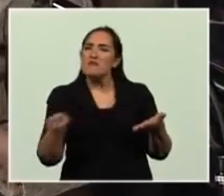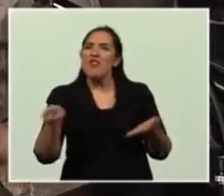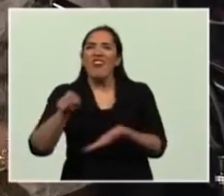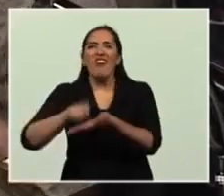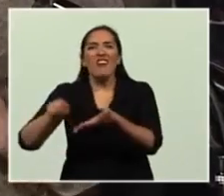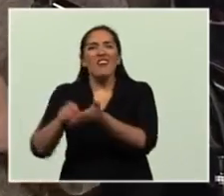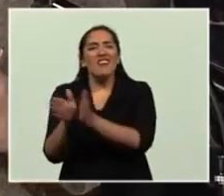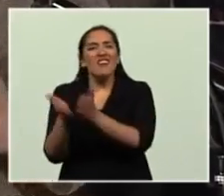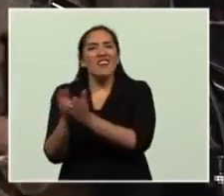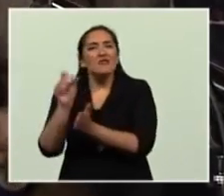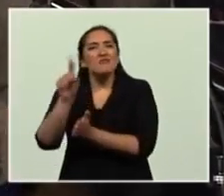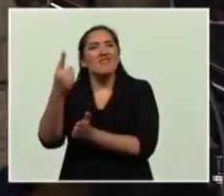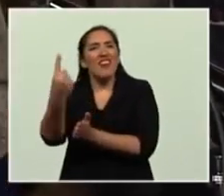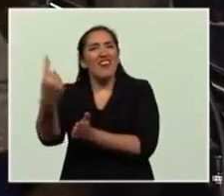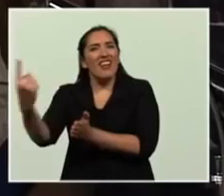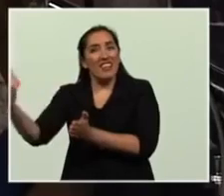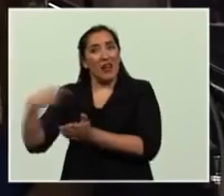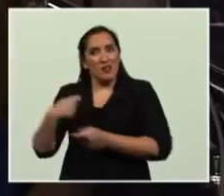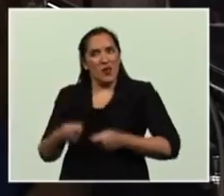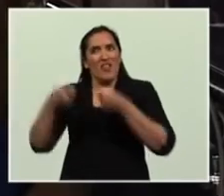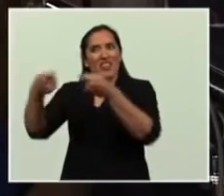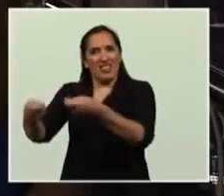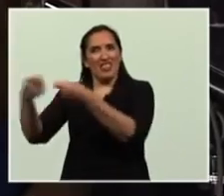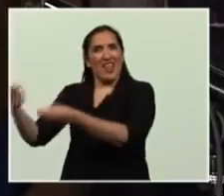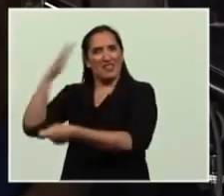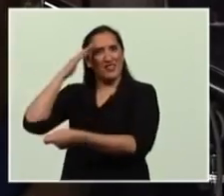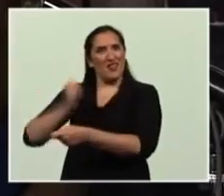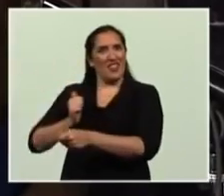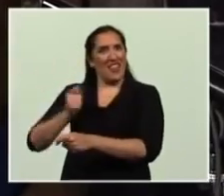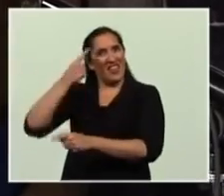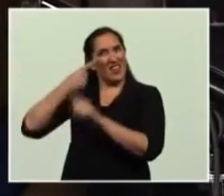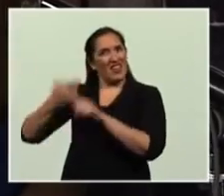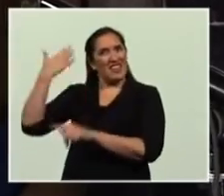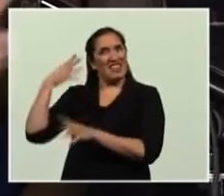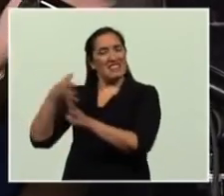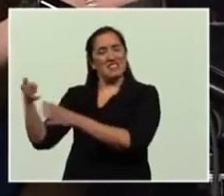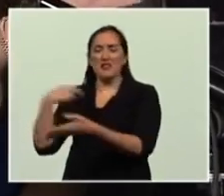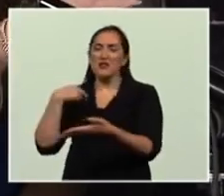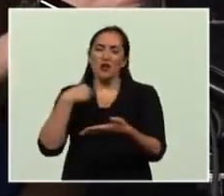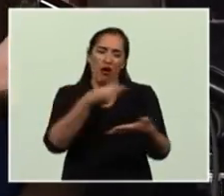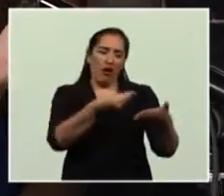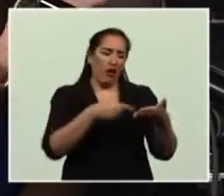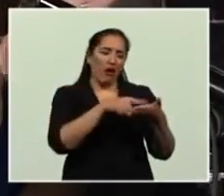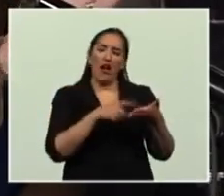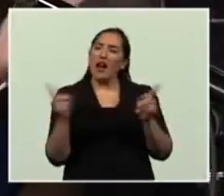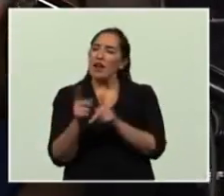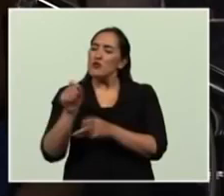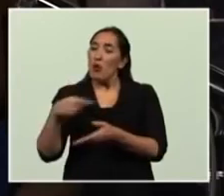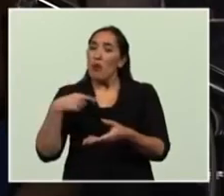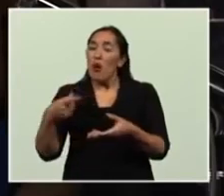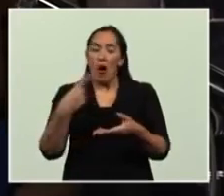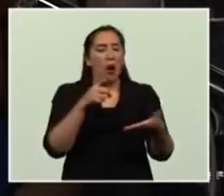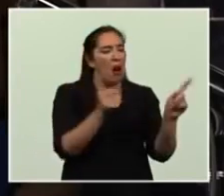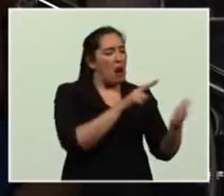que iba a entregar, me parecían bueno, no sé, pero cuando de repente las vi